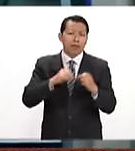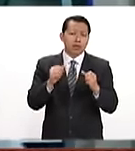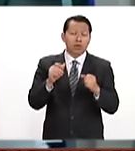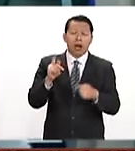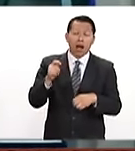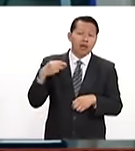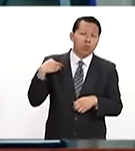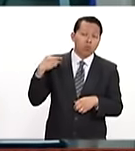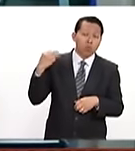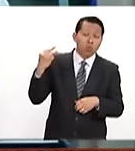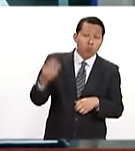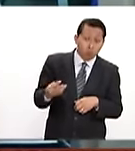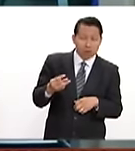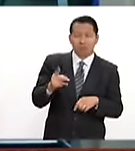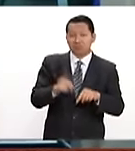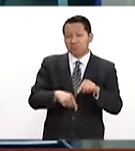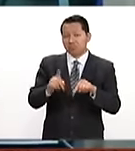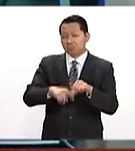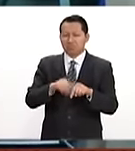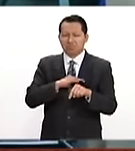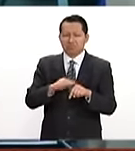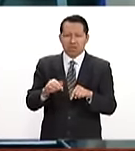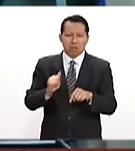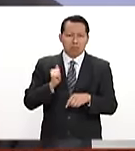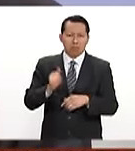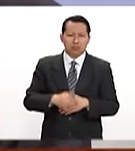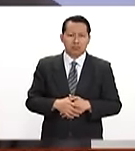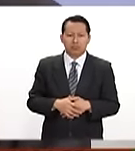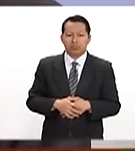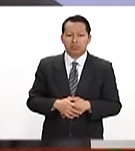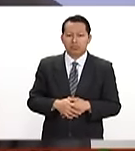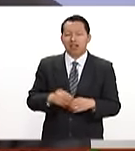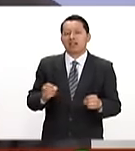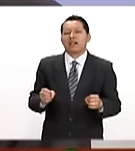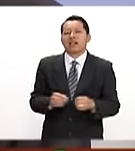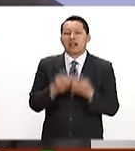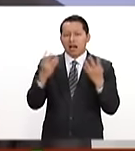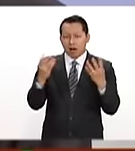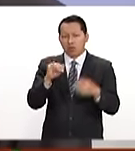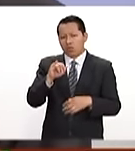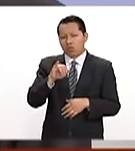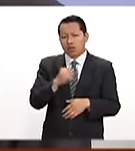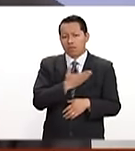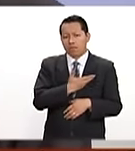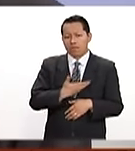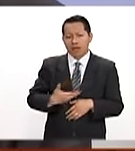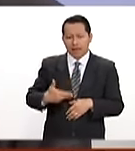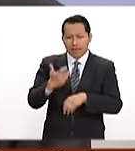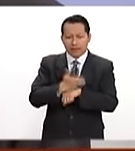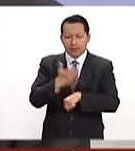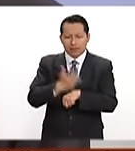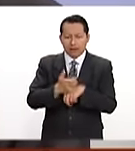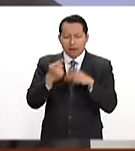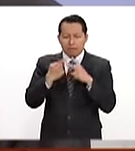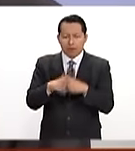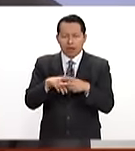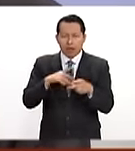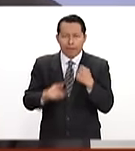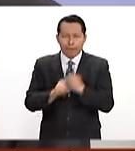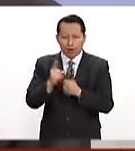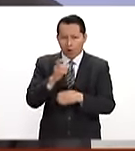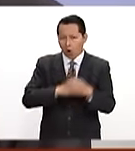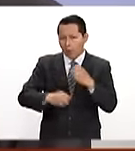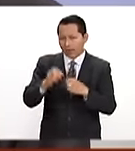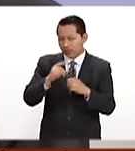Washington está dejando en el camino. Por supuesto, si el presidente estadounidense empieza un conflicto